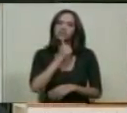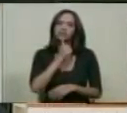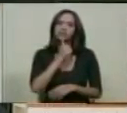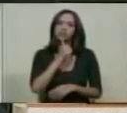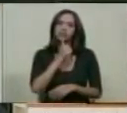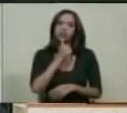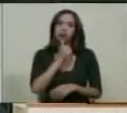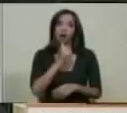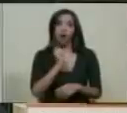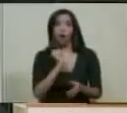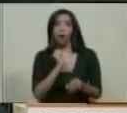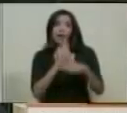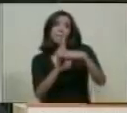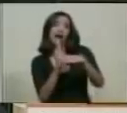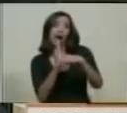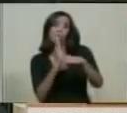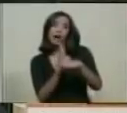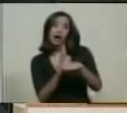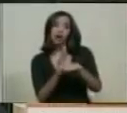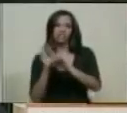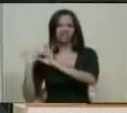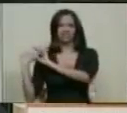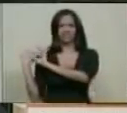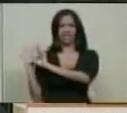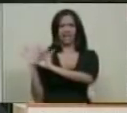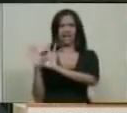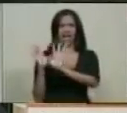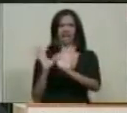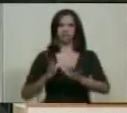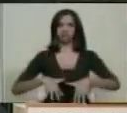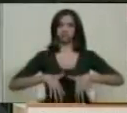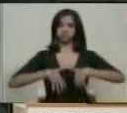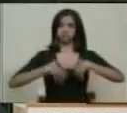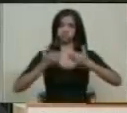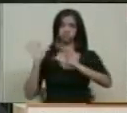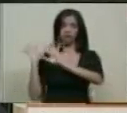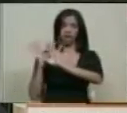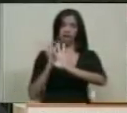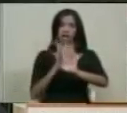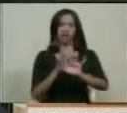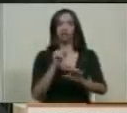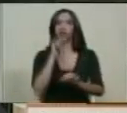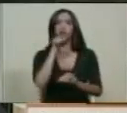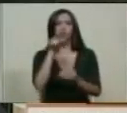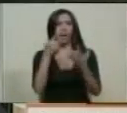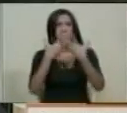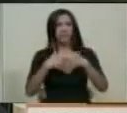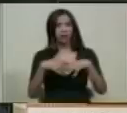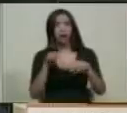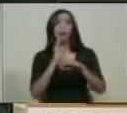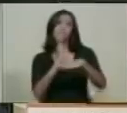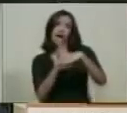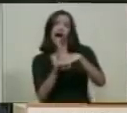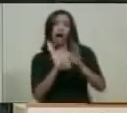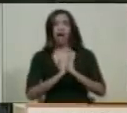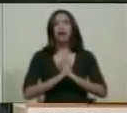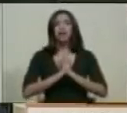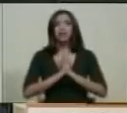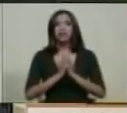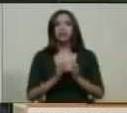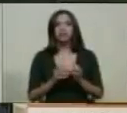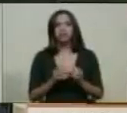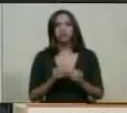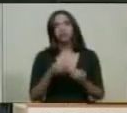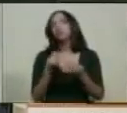van a pedir tiempo cuando salga la gente verdaderamente identificar quién es el factor que está determinando aquí cómo se están